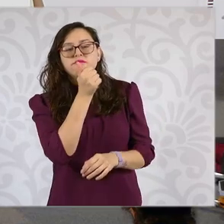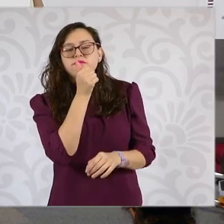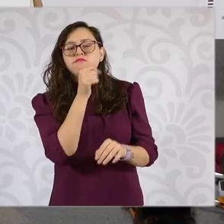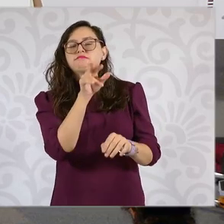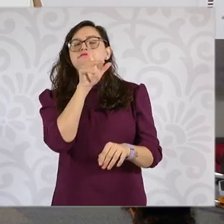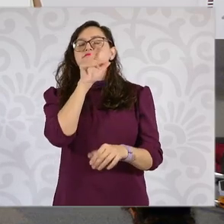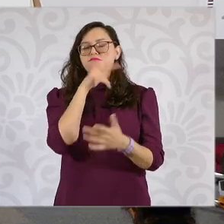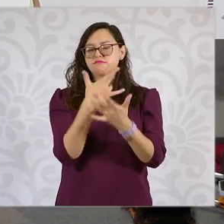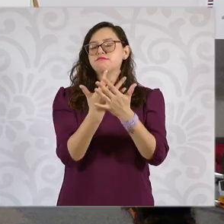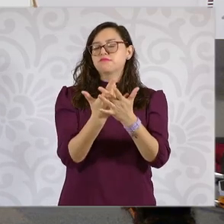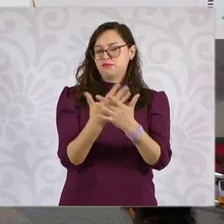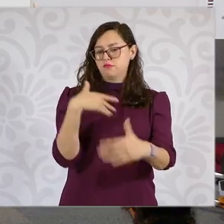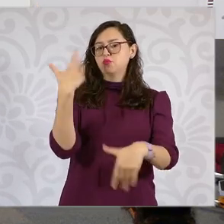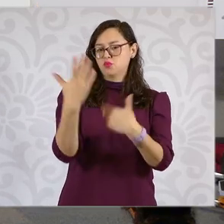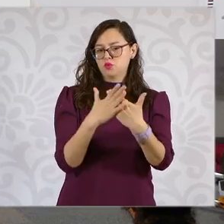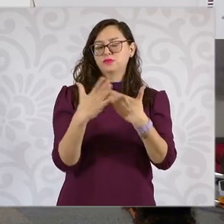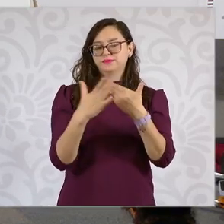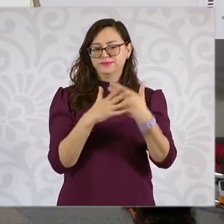Adelante.